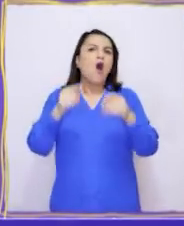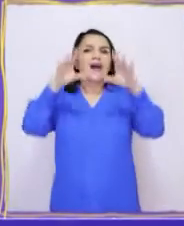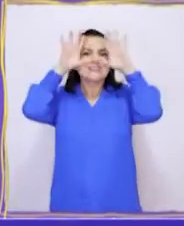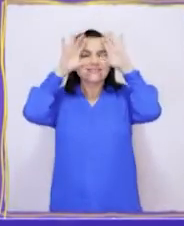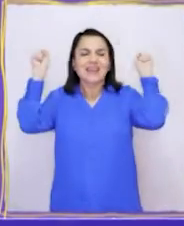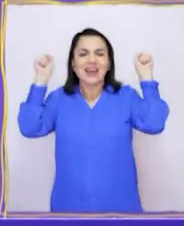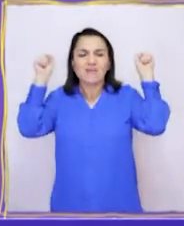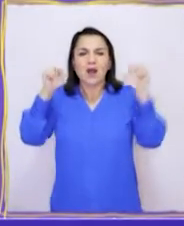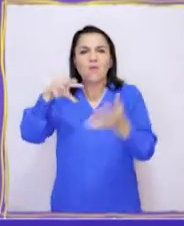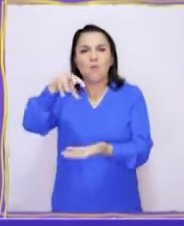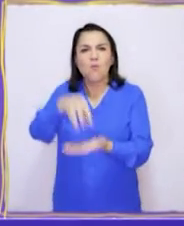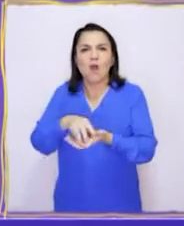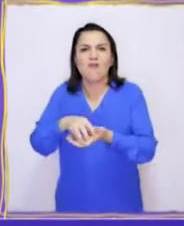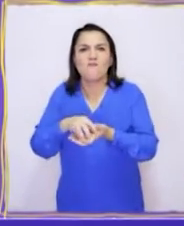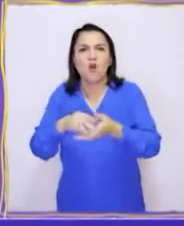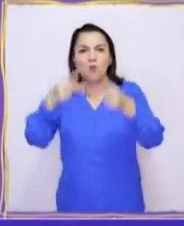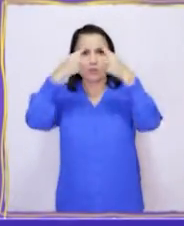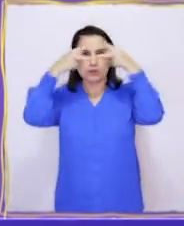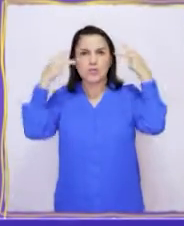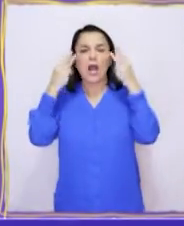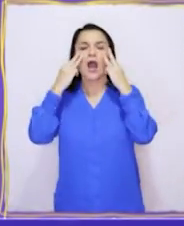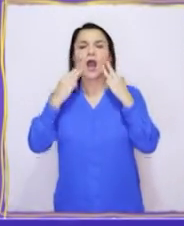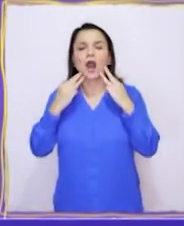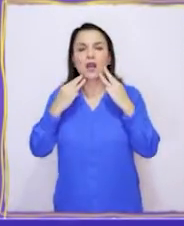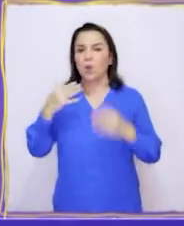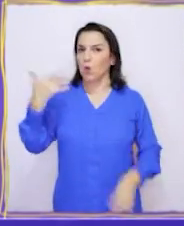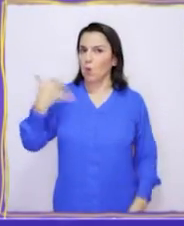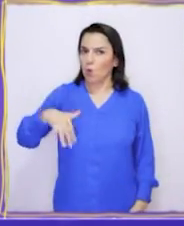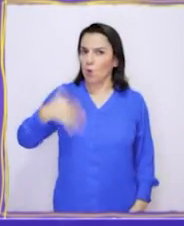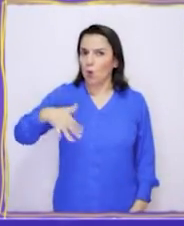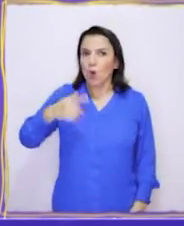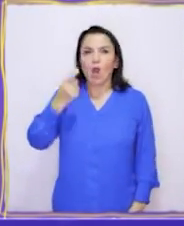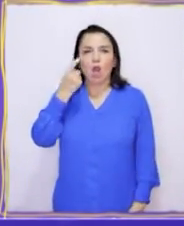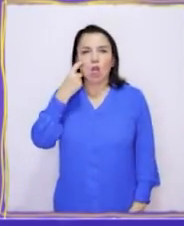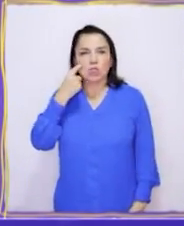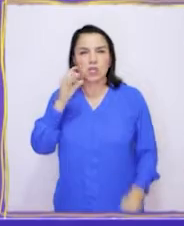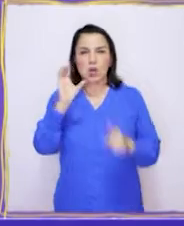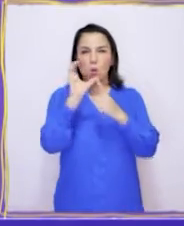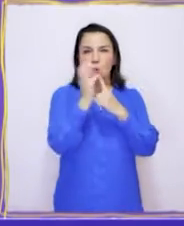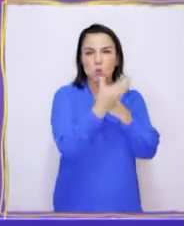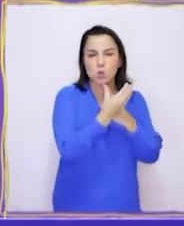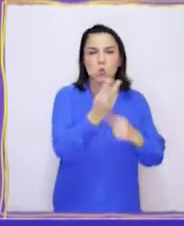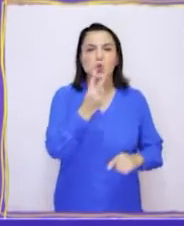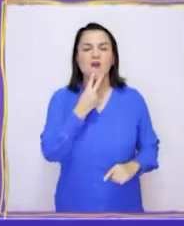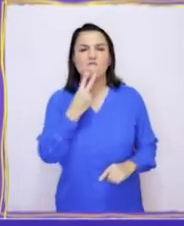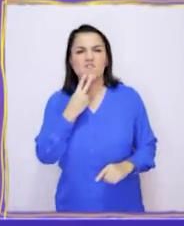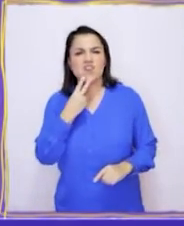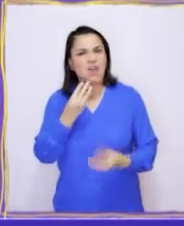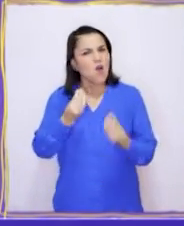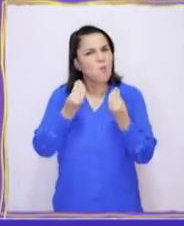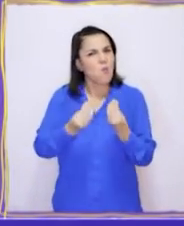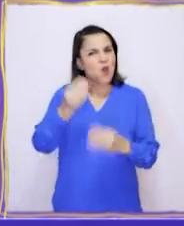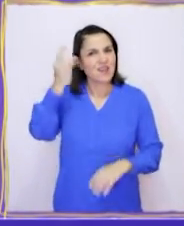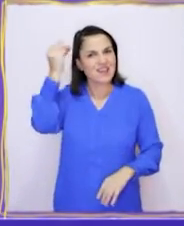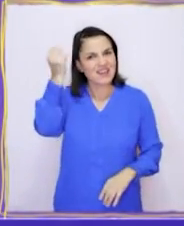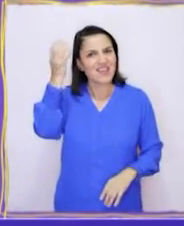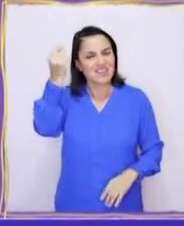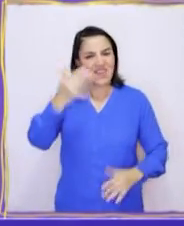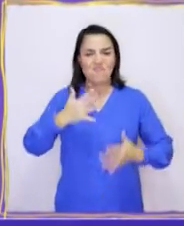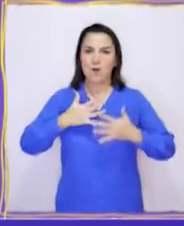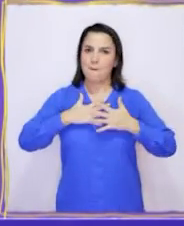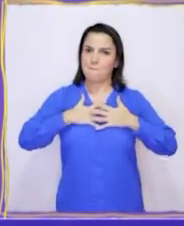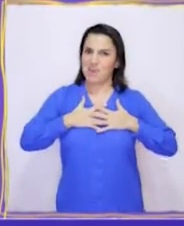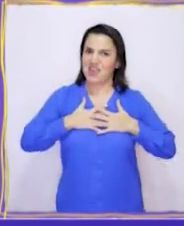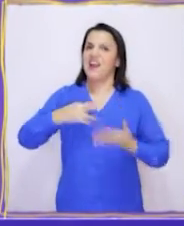increíble poder conocer sobre su cultura y formas de vida. Ellos fueron muy creativos y para mí,